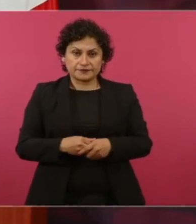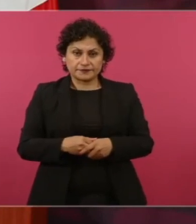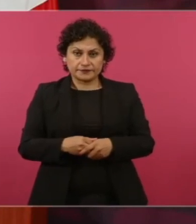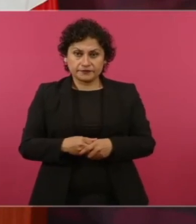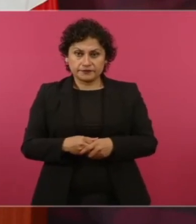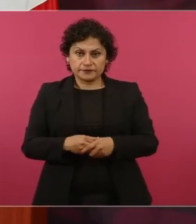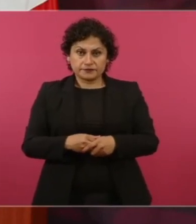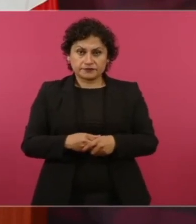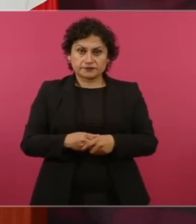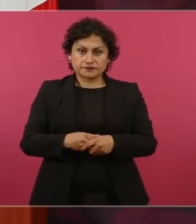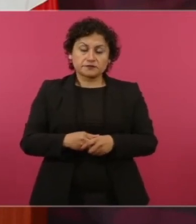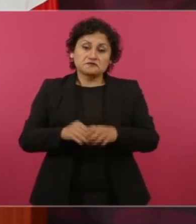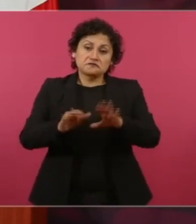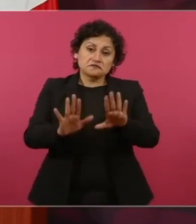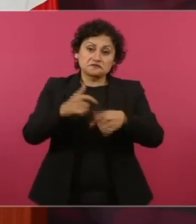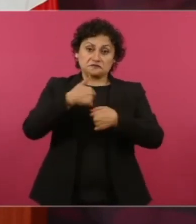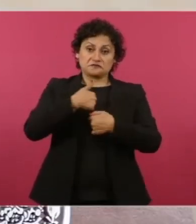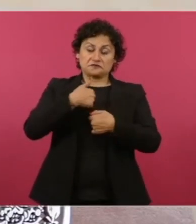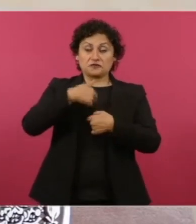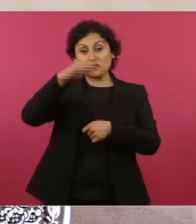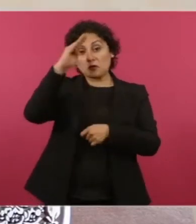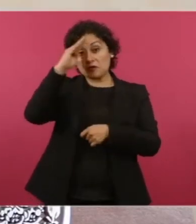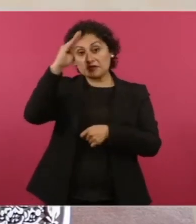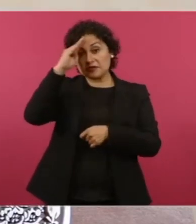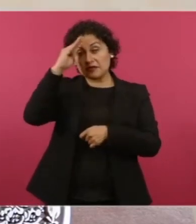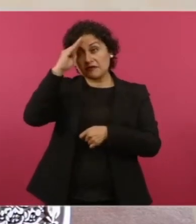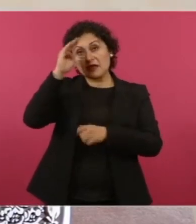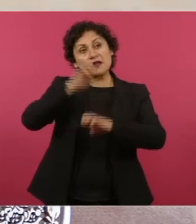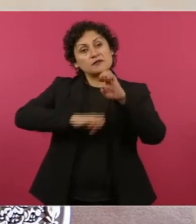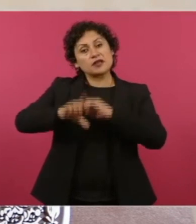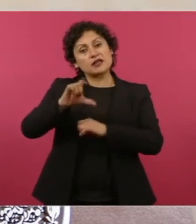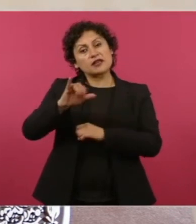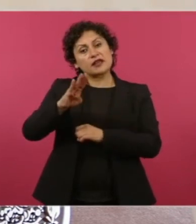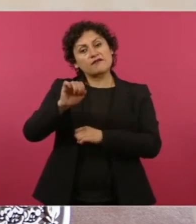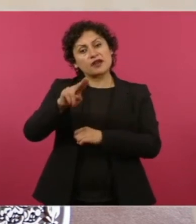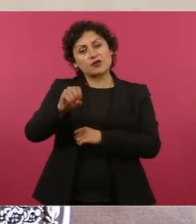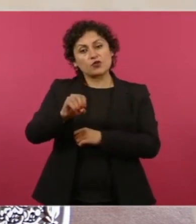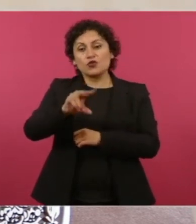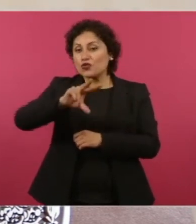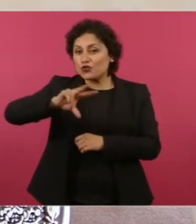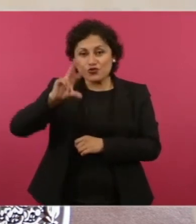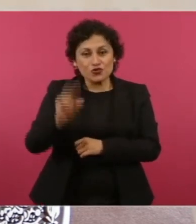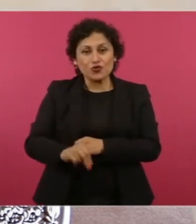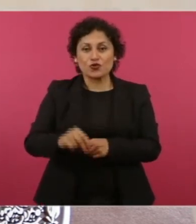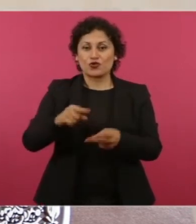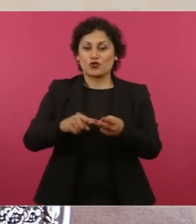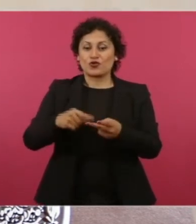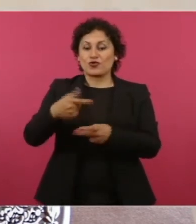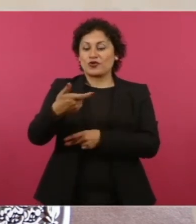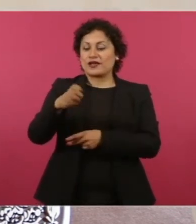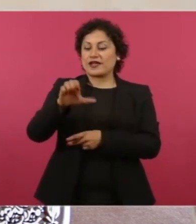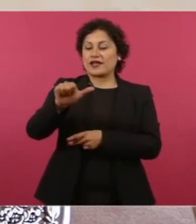Yo pensaba que era la de Liébano Sáenz, no, era Gea Isa,